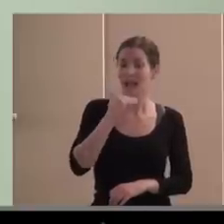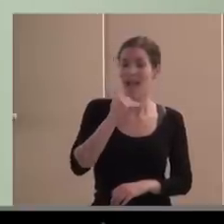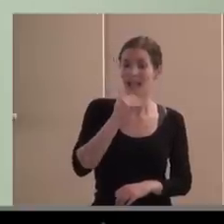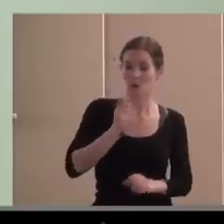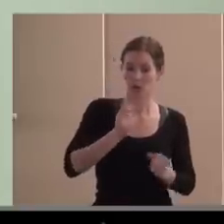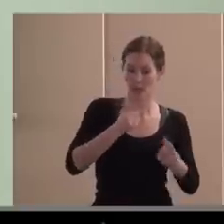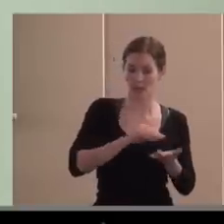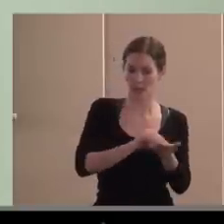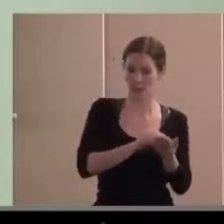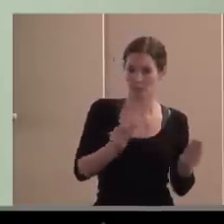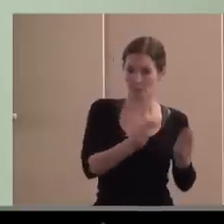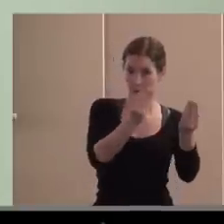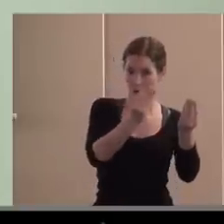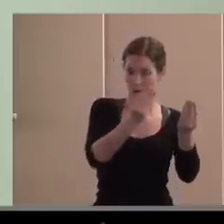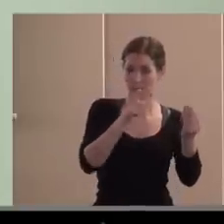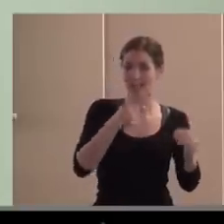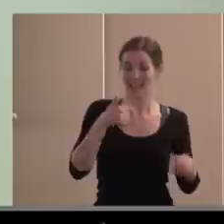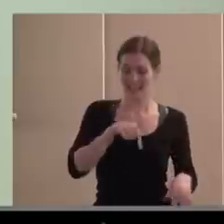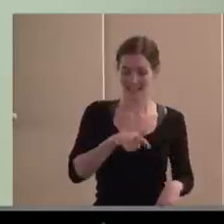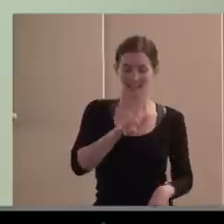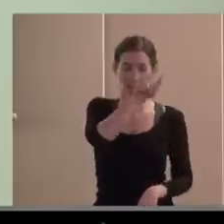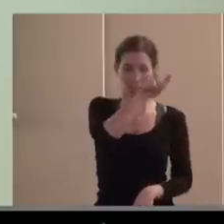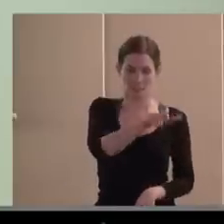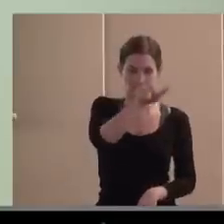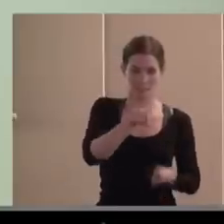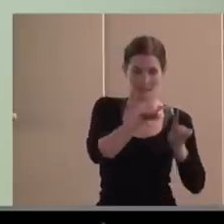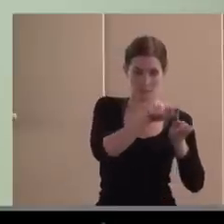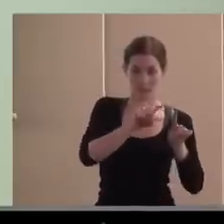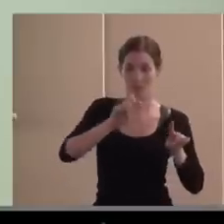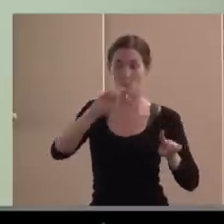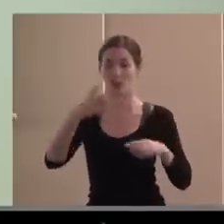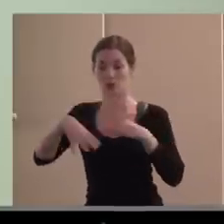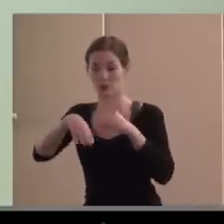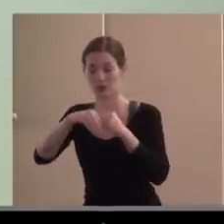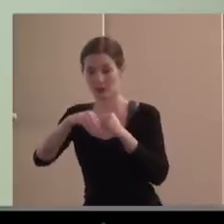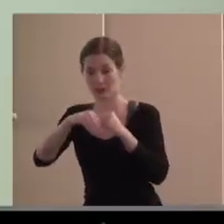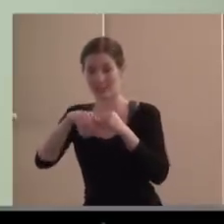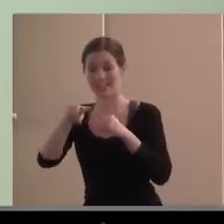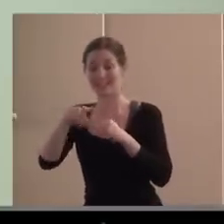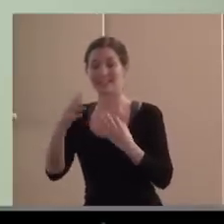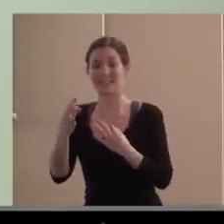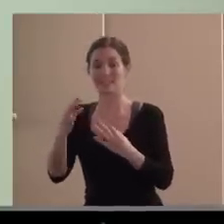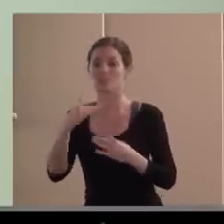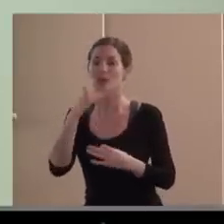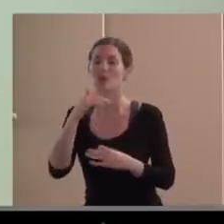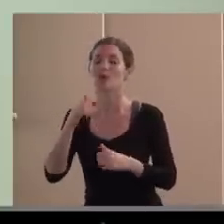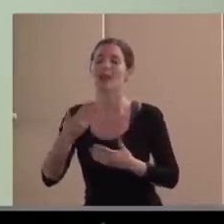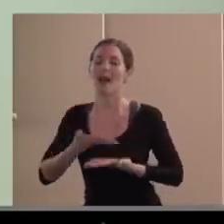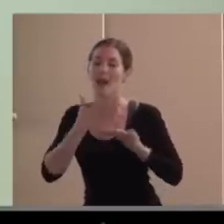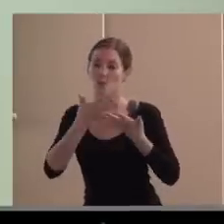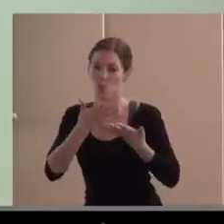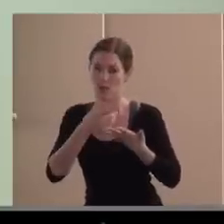activo es la persona y el excipiente es eso que acompaña a la fórmula que nos cura o que nos sana, pues deberíamos ser eso